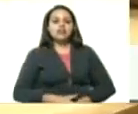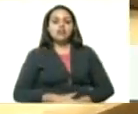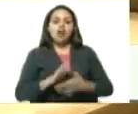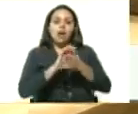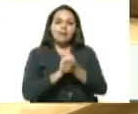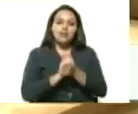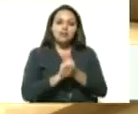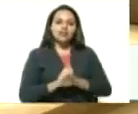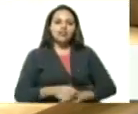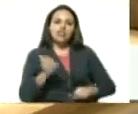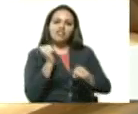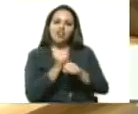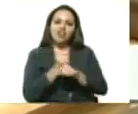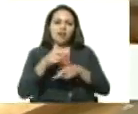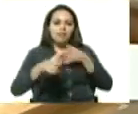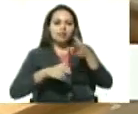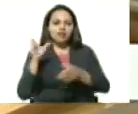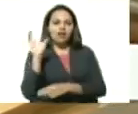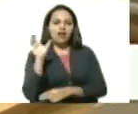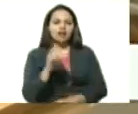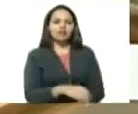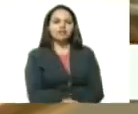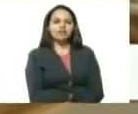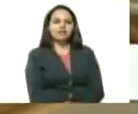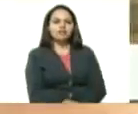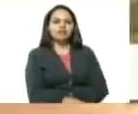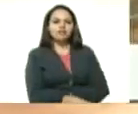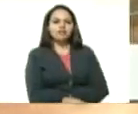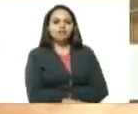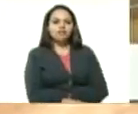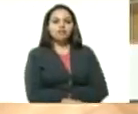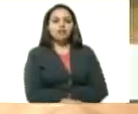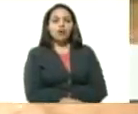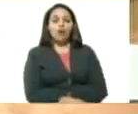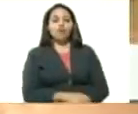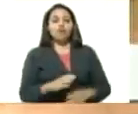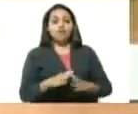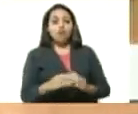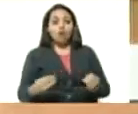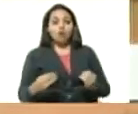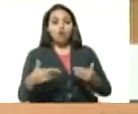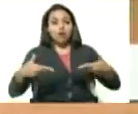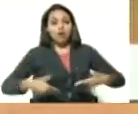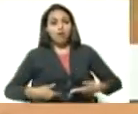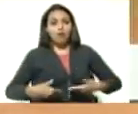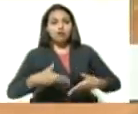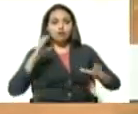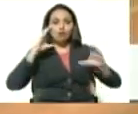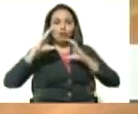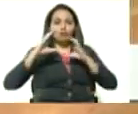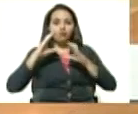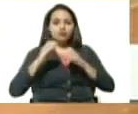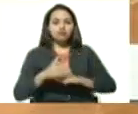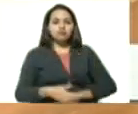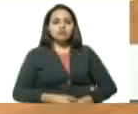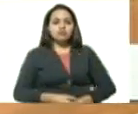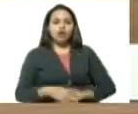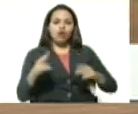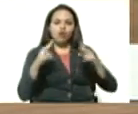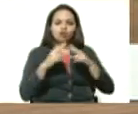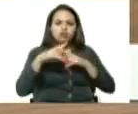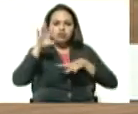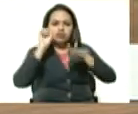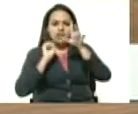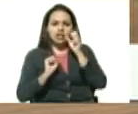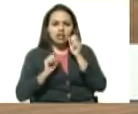compañeros trabajadores del Metro de Caracas. Todo este esfuerzo, todo este conocimiento que estamos haciendo, además, la recuperación de motores, va a permitir